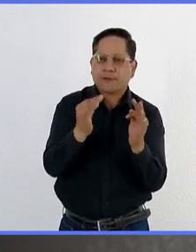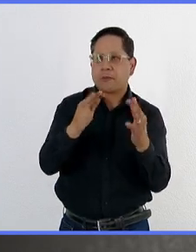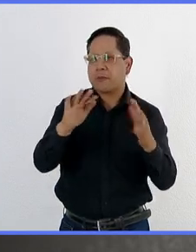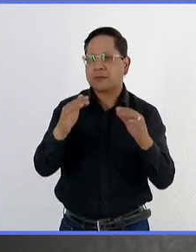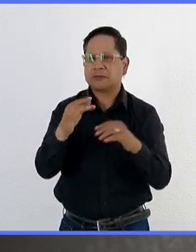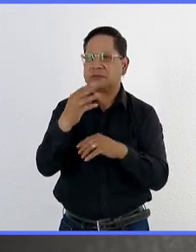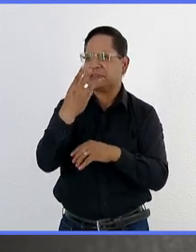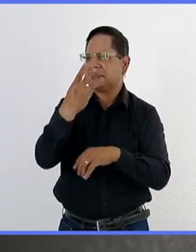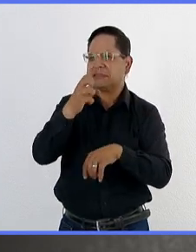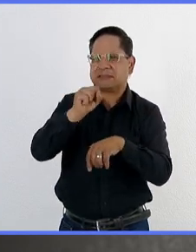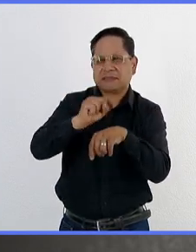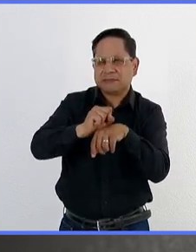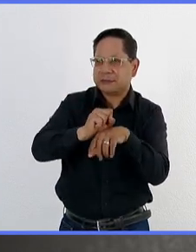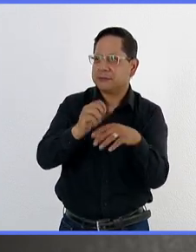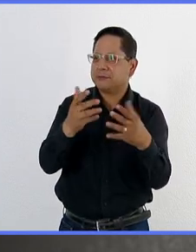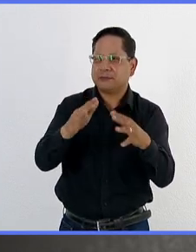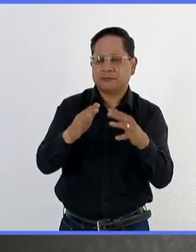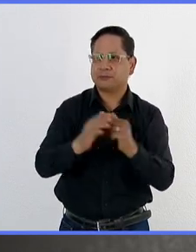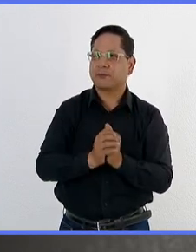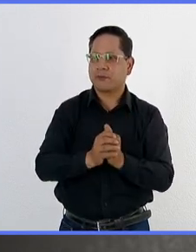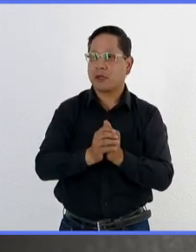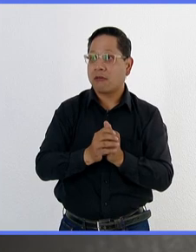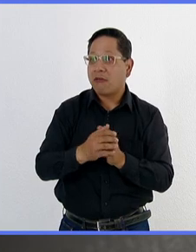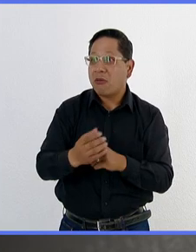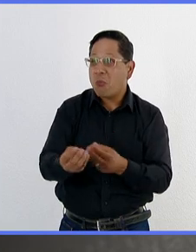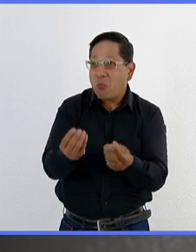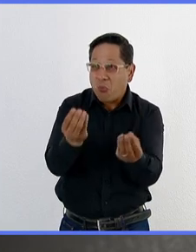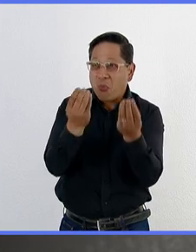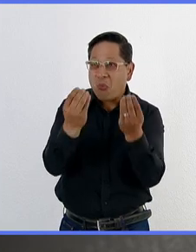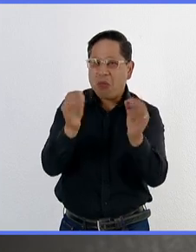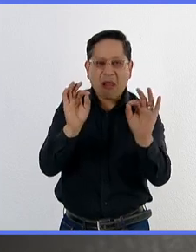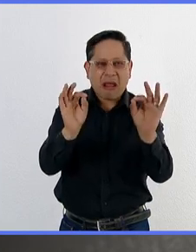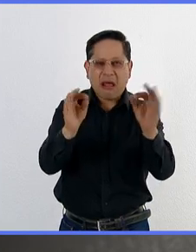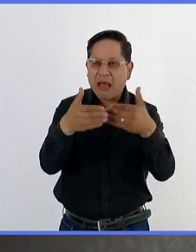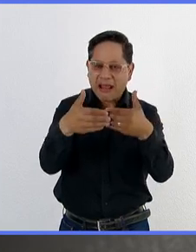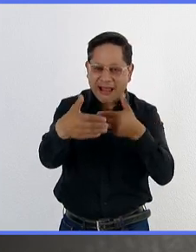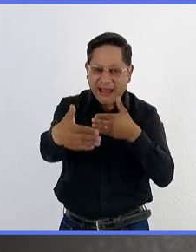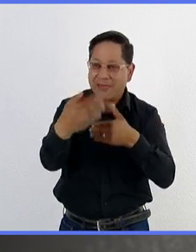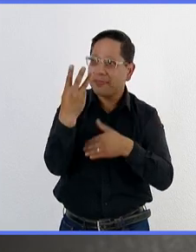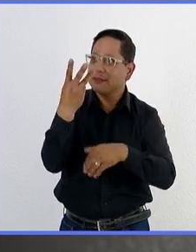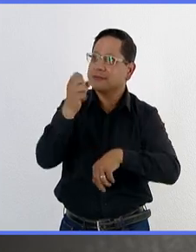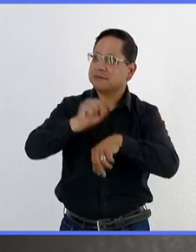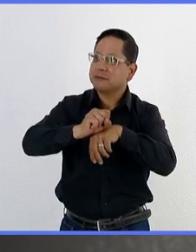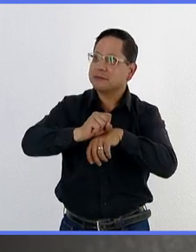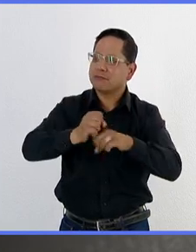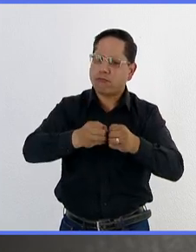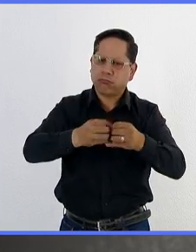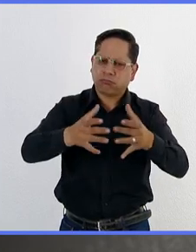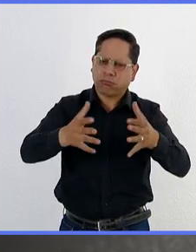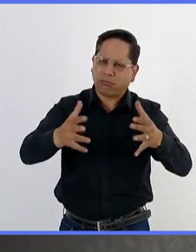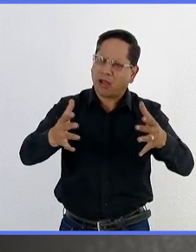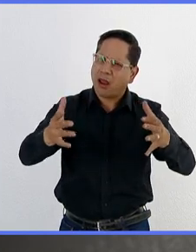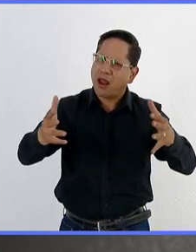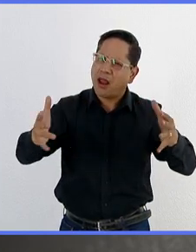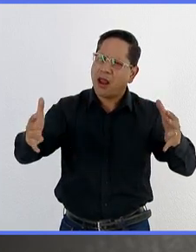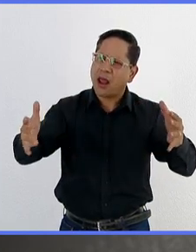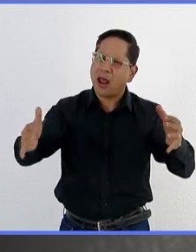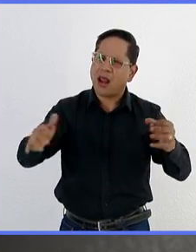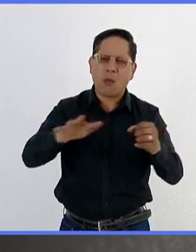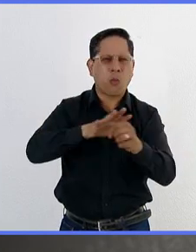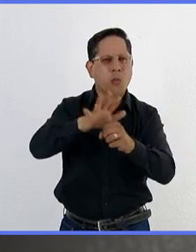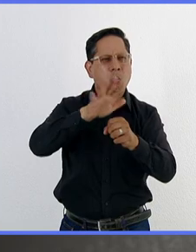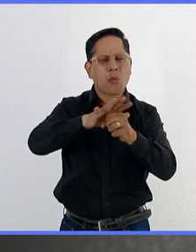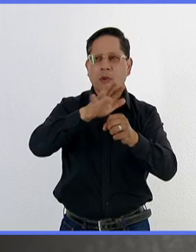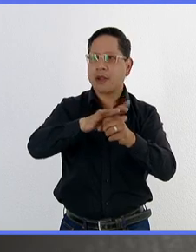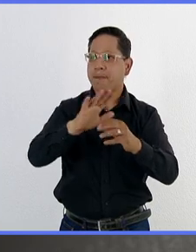semanas y medio. Imagínate la cantidad de mosca que tendríamos en tan corto tiempo. Y si a eso le sumamos que puede atacar más